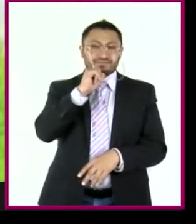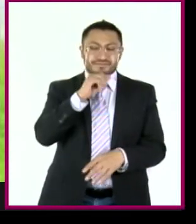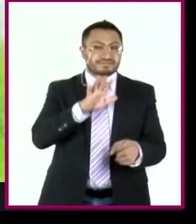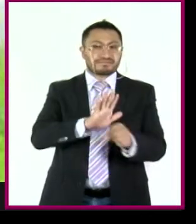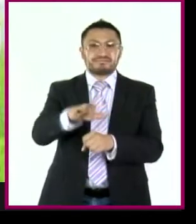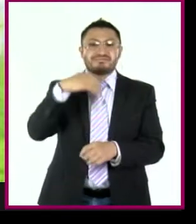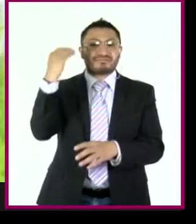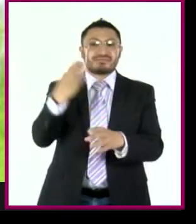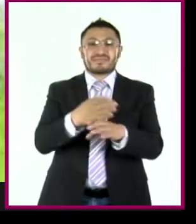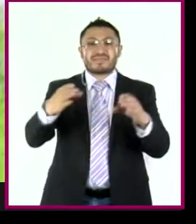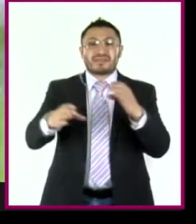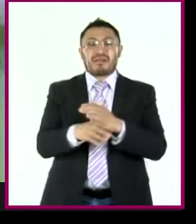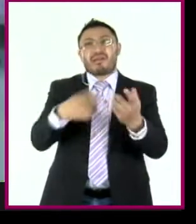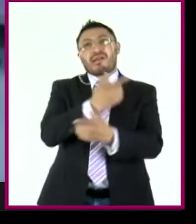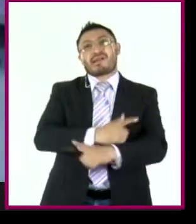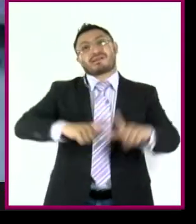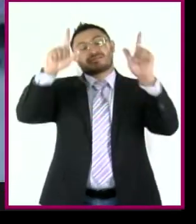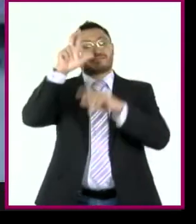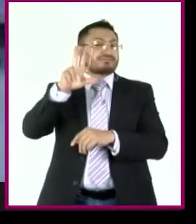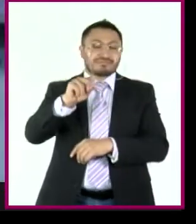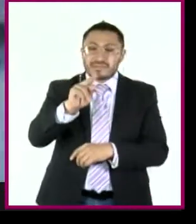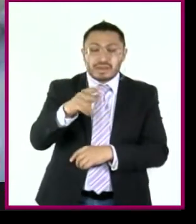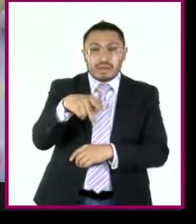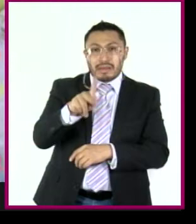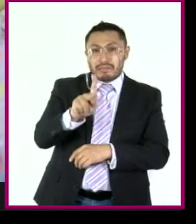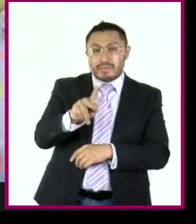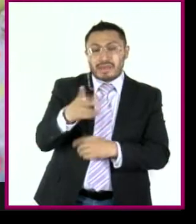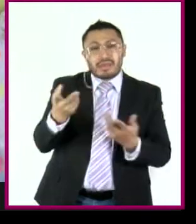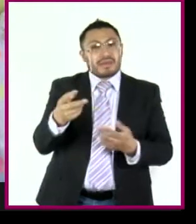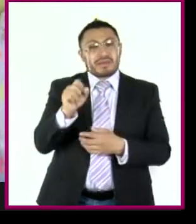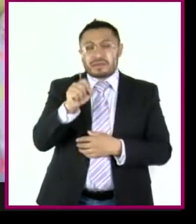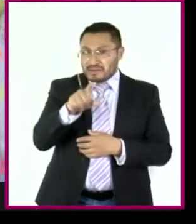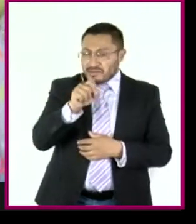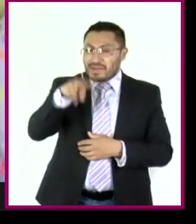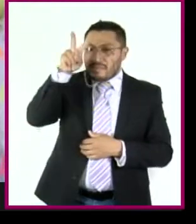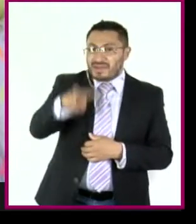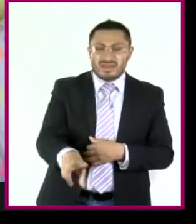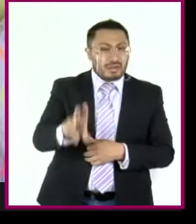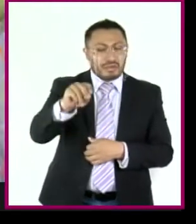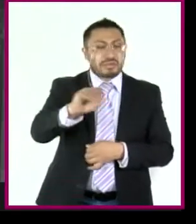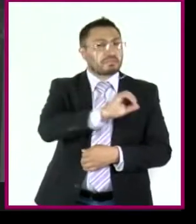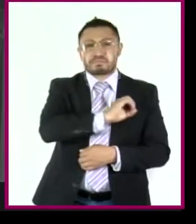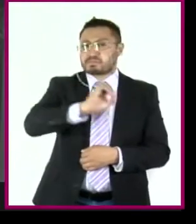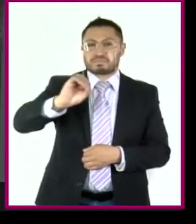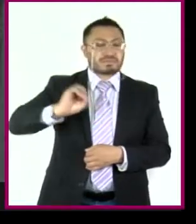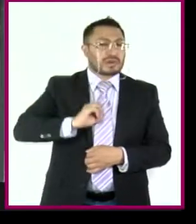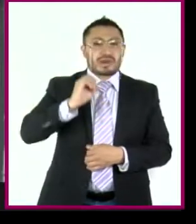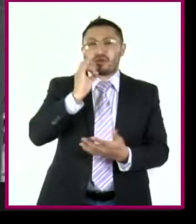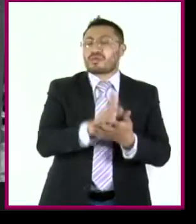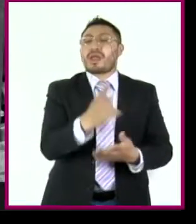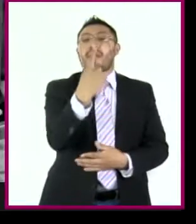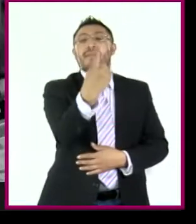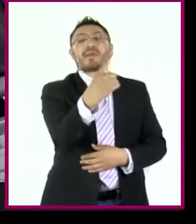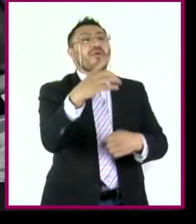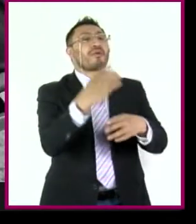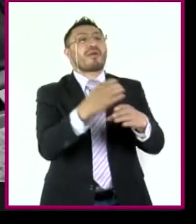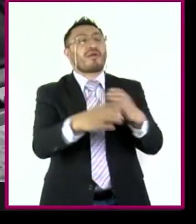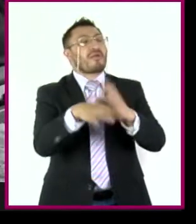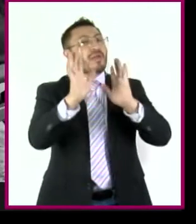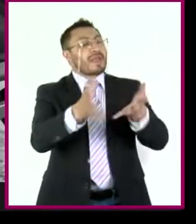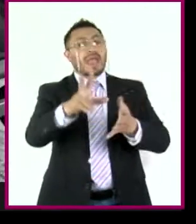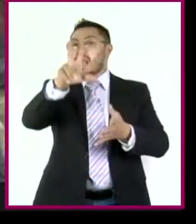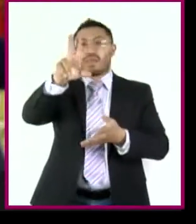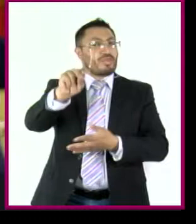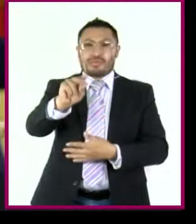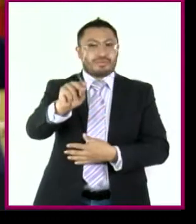cosa que queramos, pero también cierto que no estamos obligados a querer hacer una sola cosa. Y